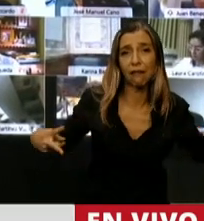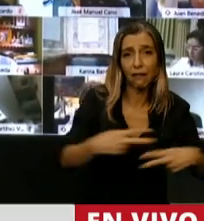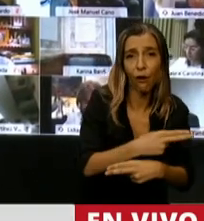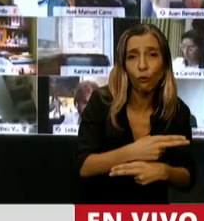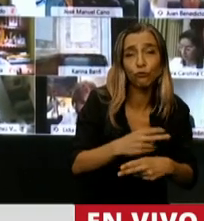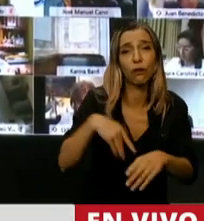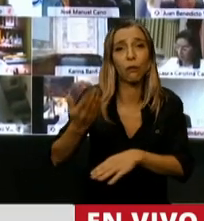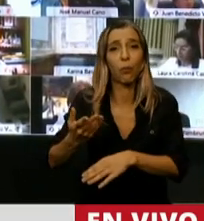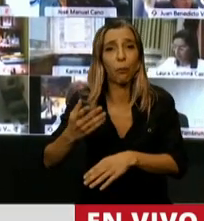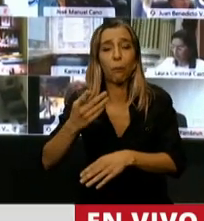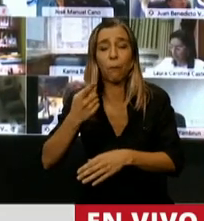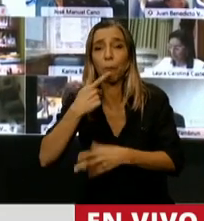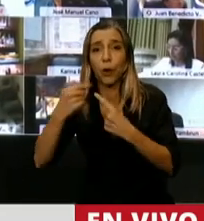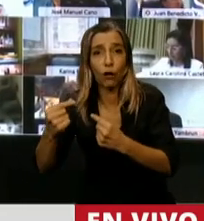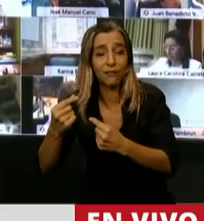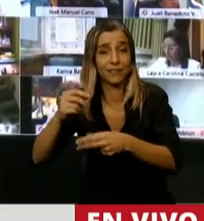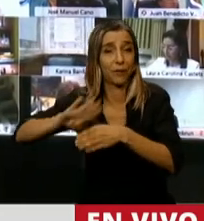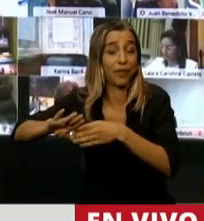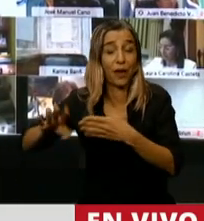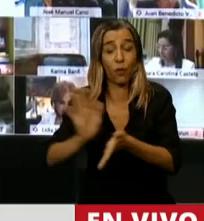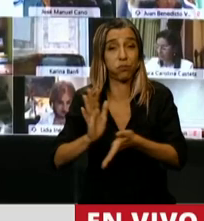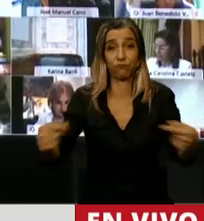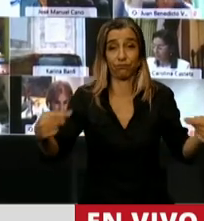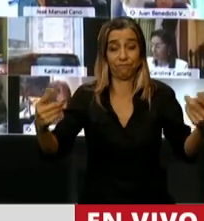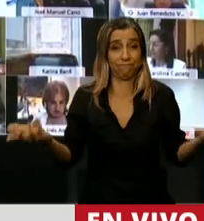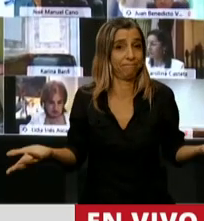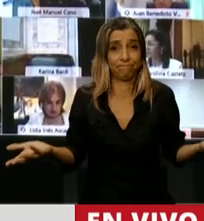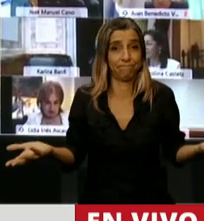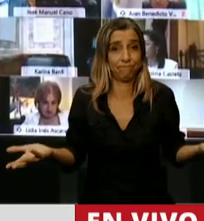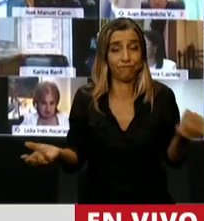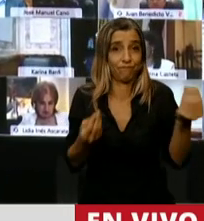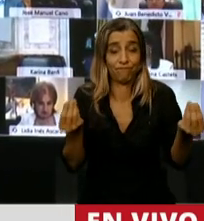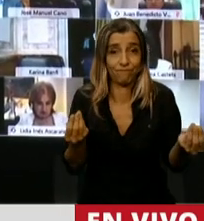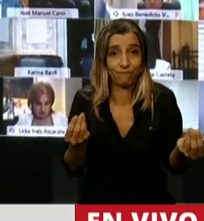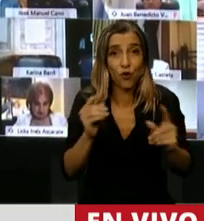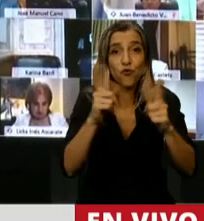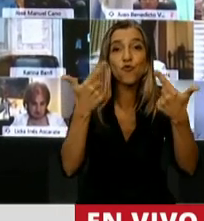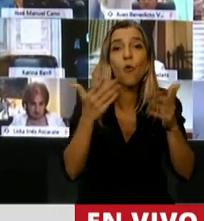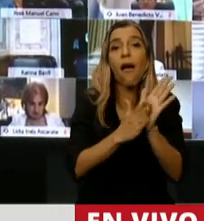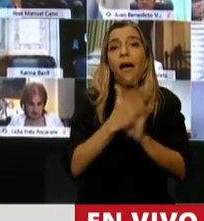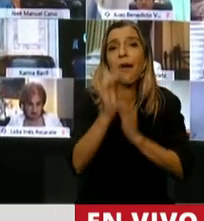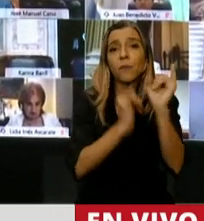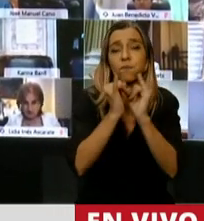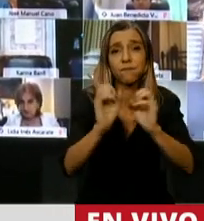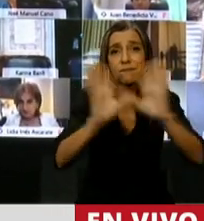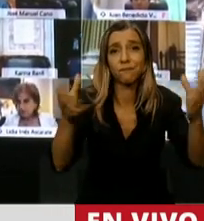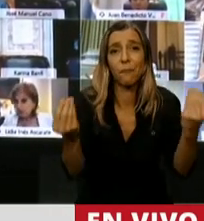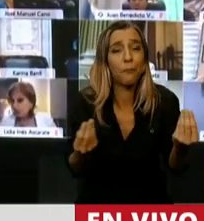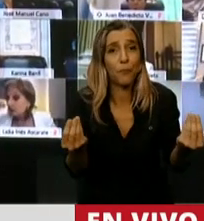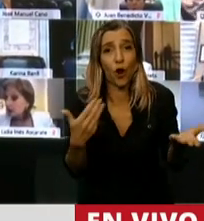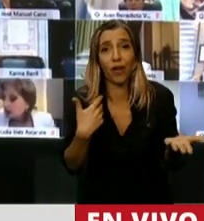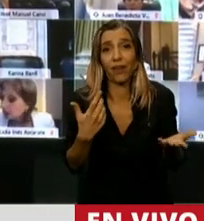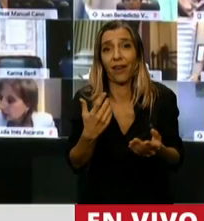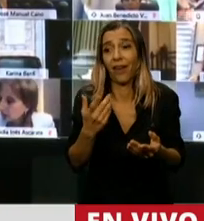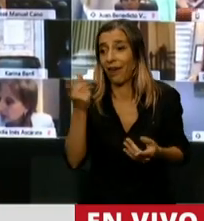al mismo tiempo. Lo cual es la inconsistencia más grande que yo he escuchado en cualquier parlamento en una discusión presupuestaria, o se